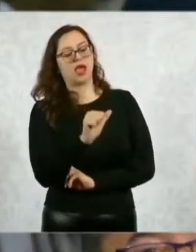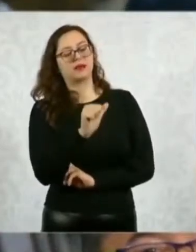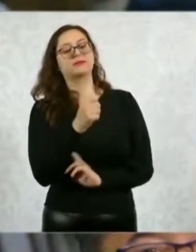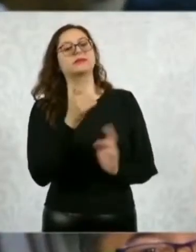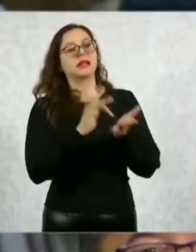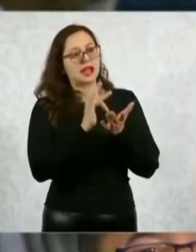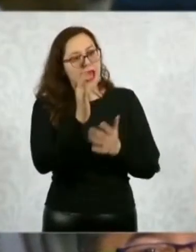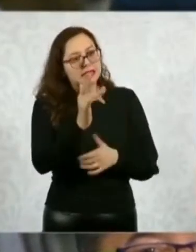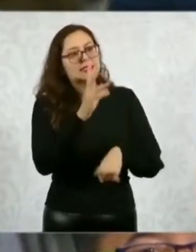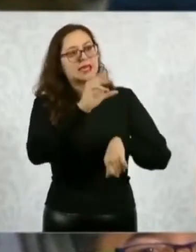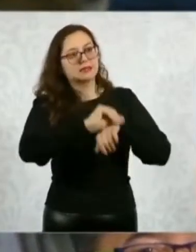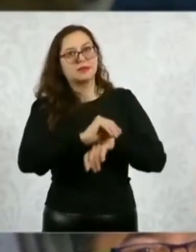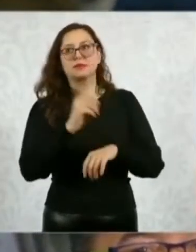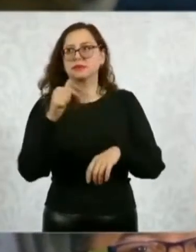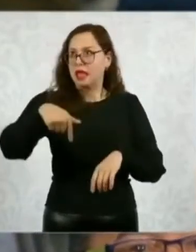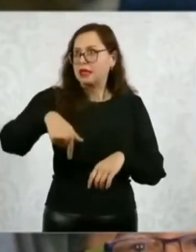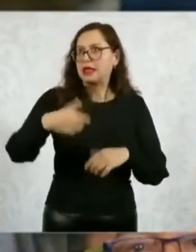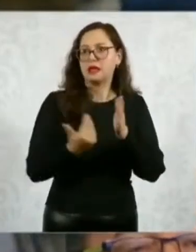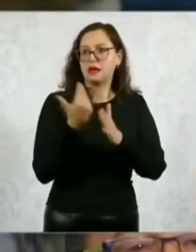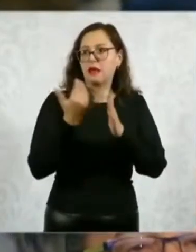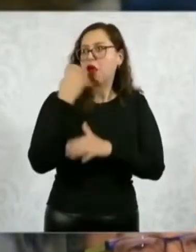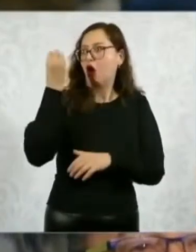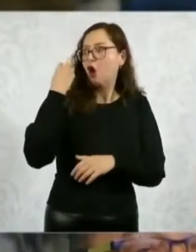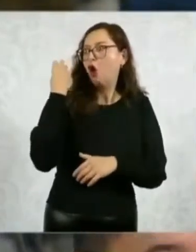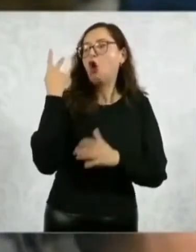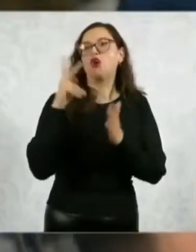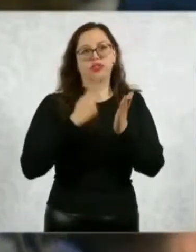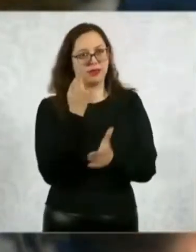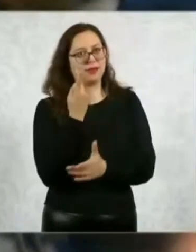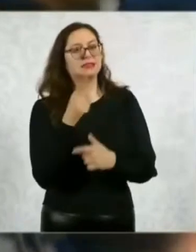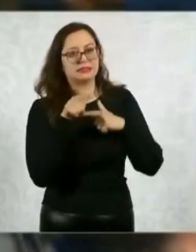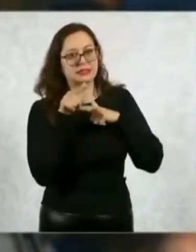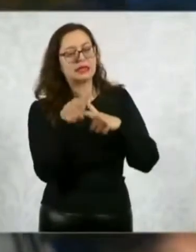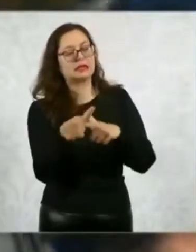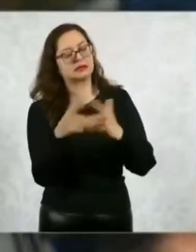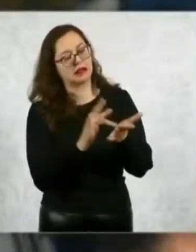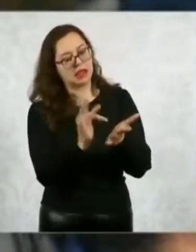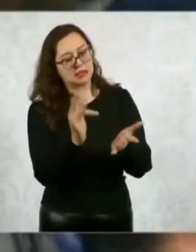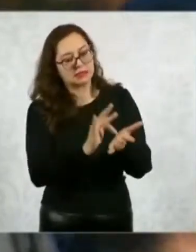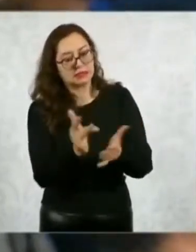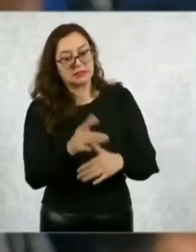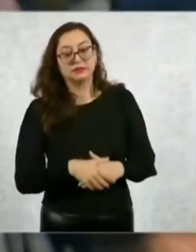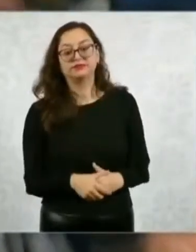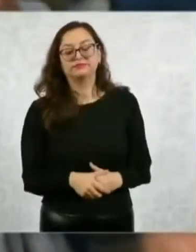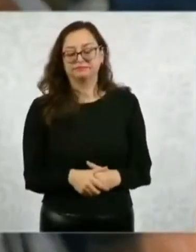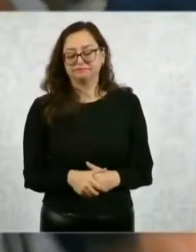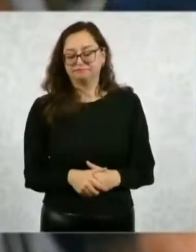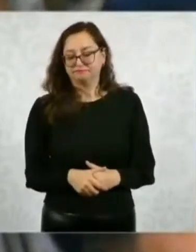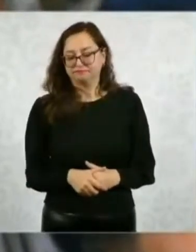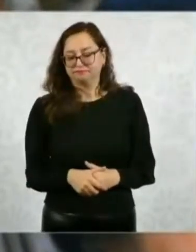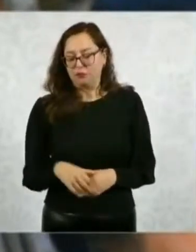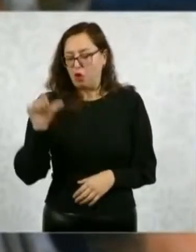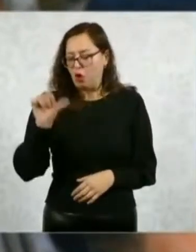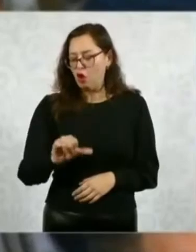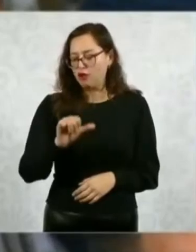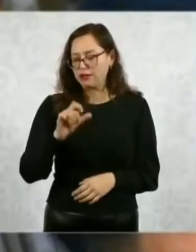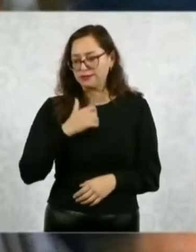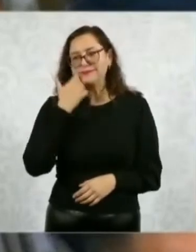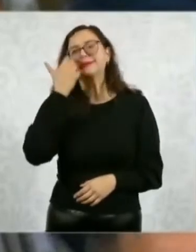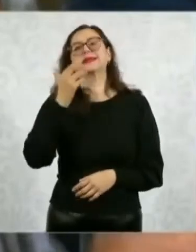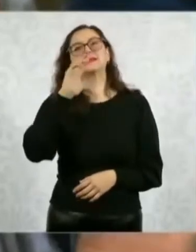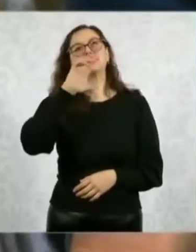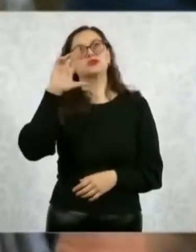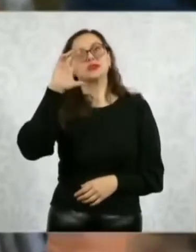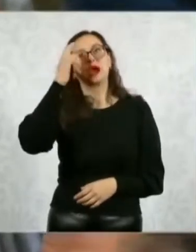Déjeme hacer referencia al nunca más y a esto que se reconoce el día de hoy. Y se lo